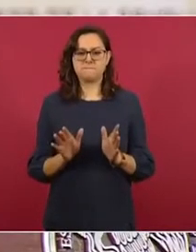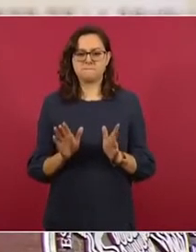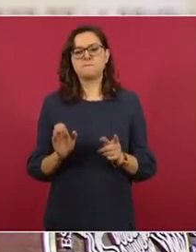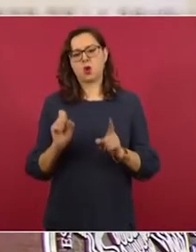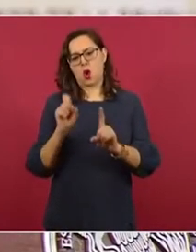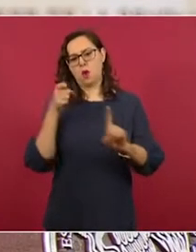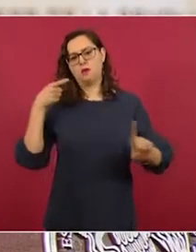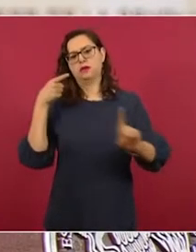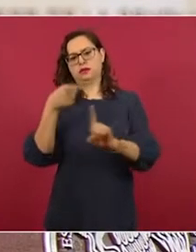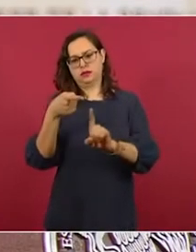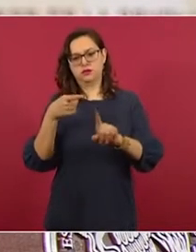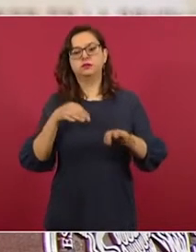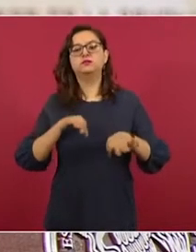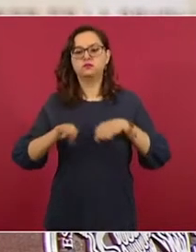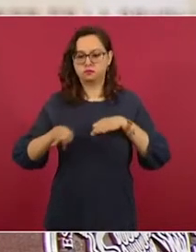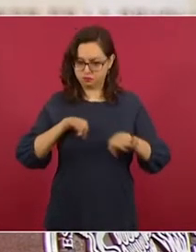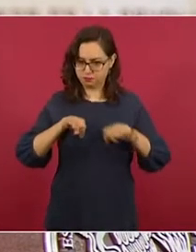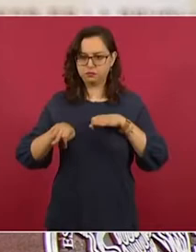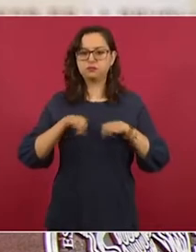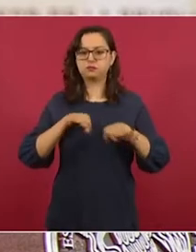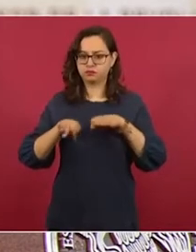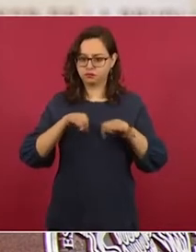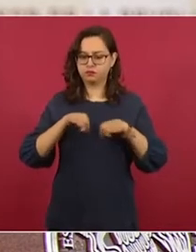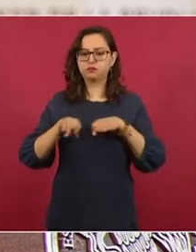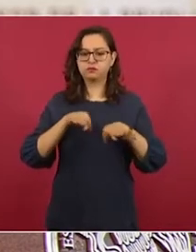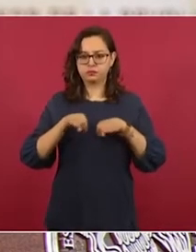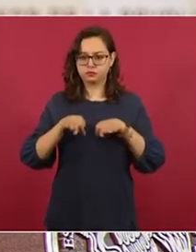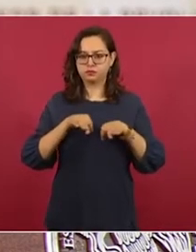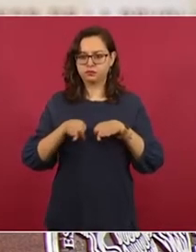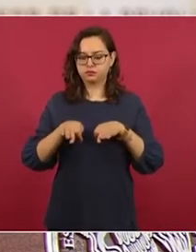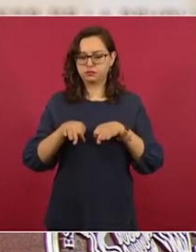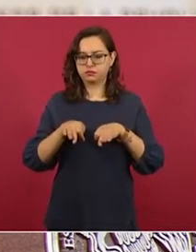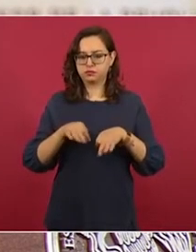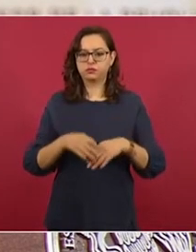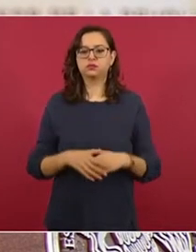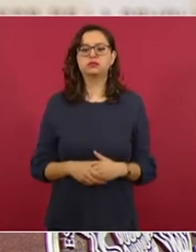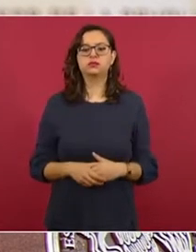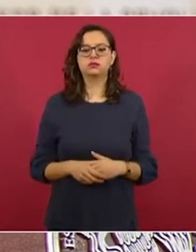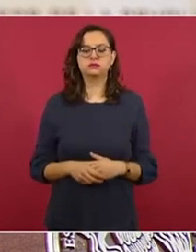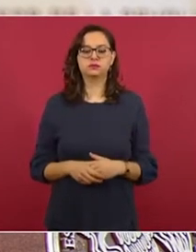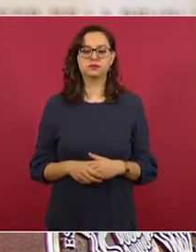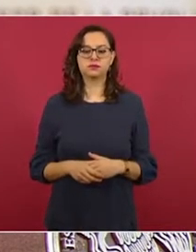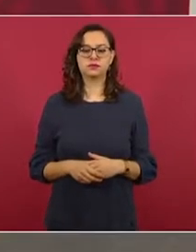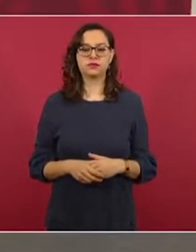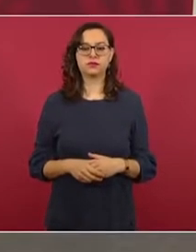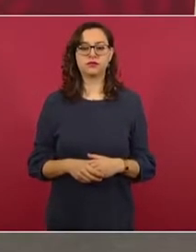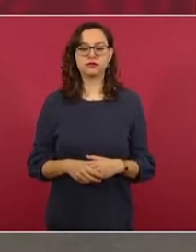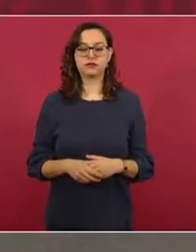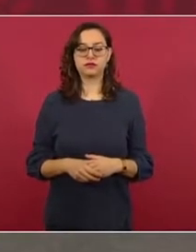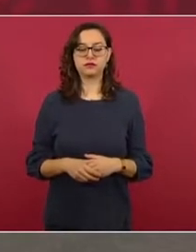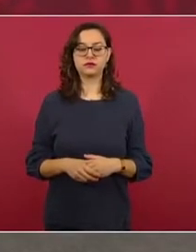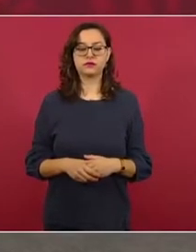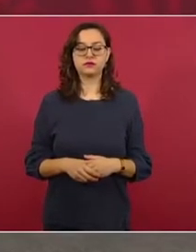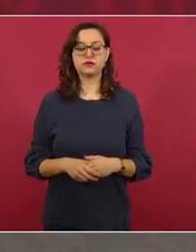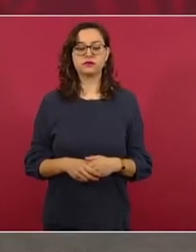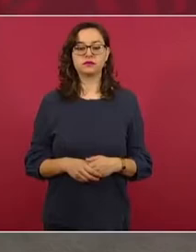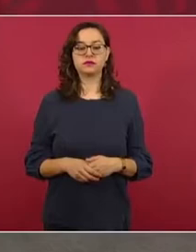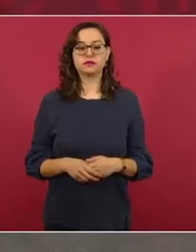propósito. Hay en proceso, ya se tienen